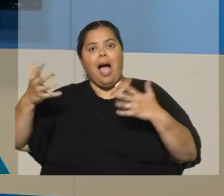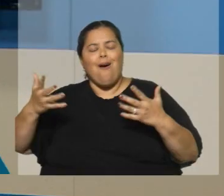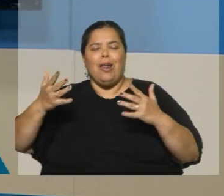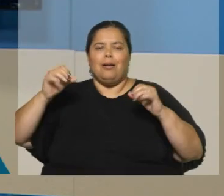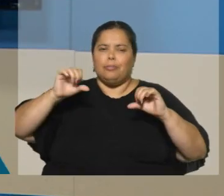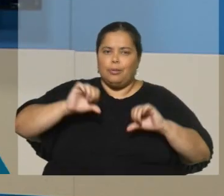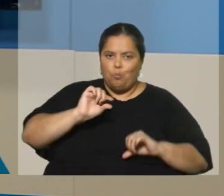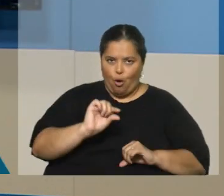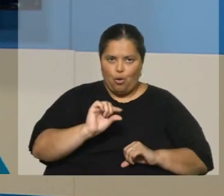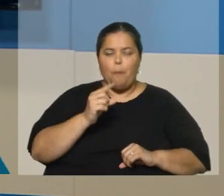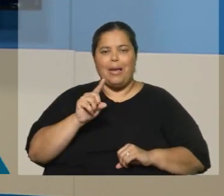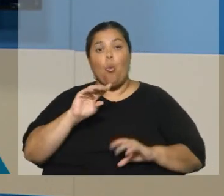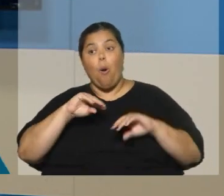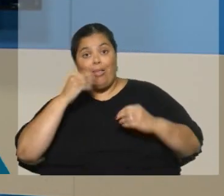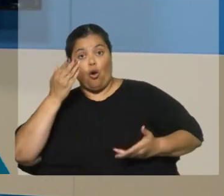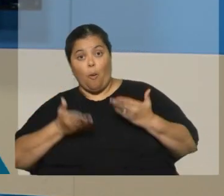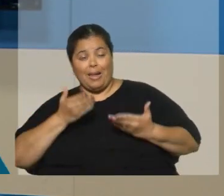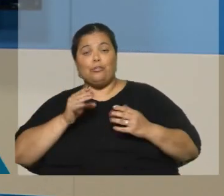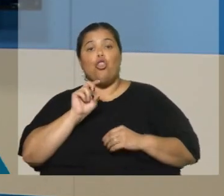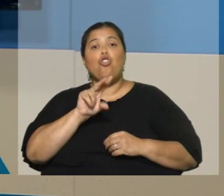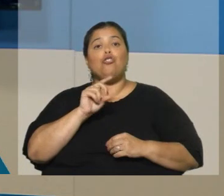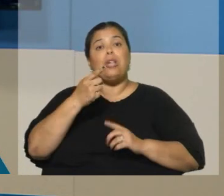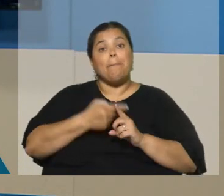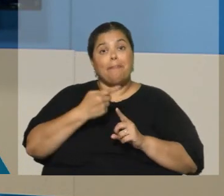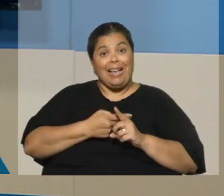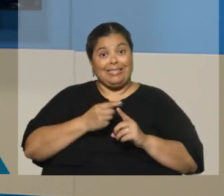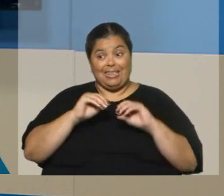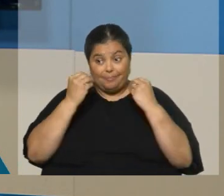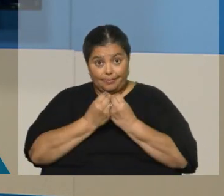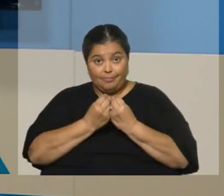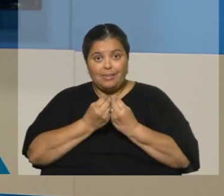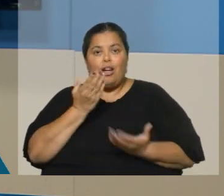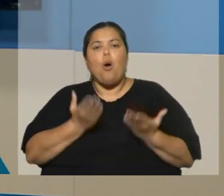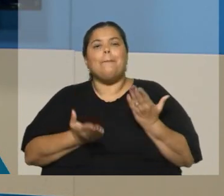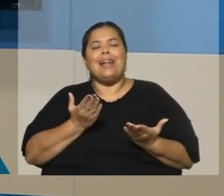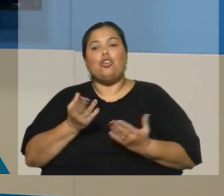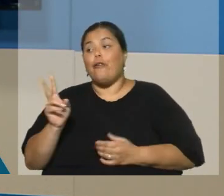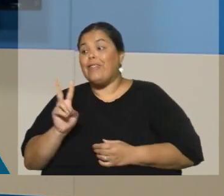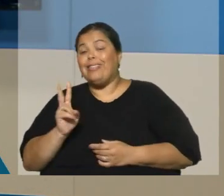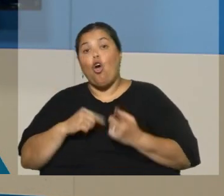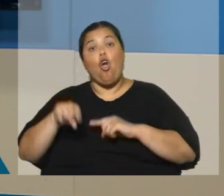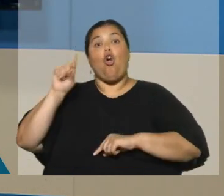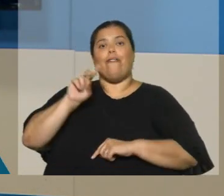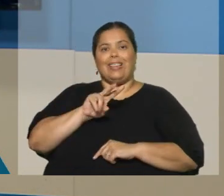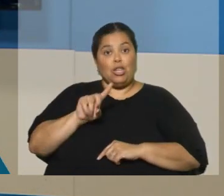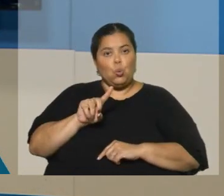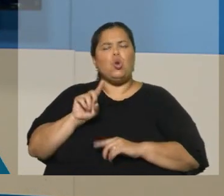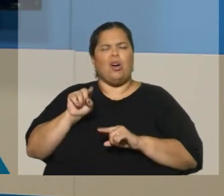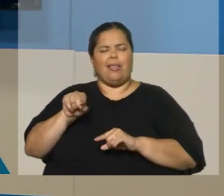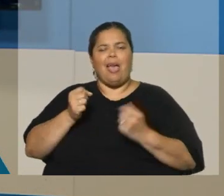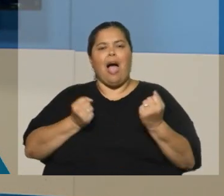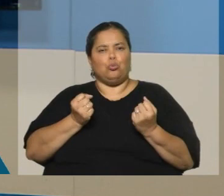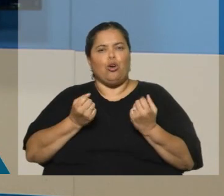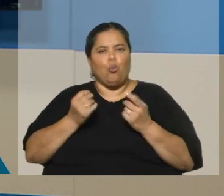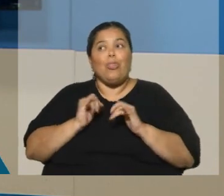comparemos los 12 meses de 2022 con los de 2021, va a cerrar bien este sector. Hay otros sectores tradicionales que